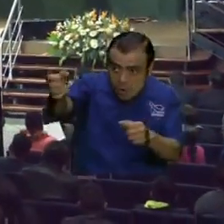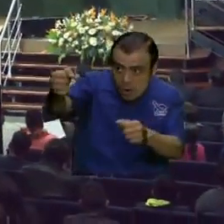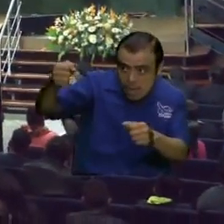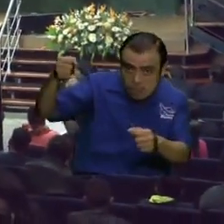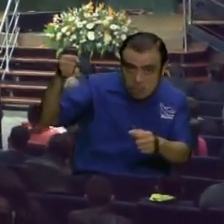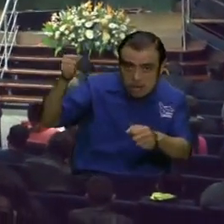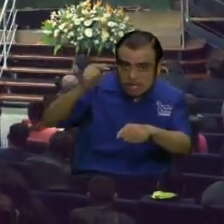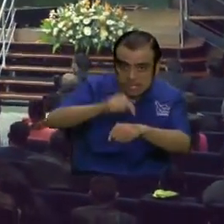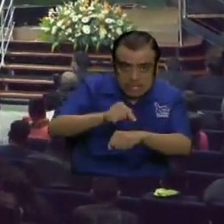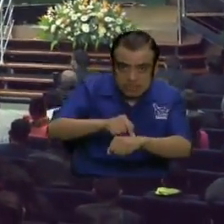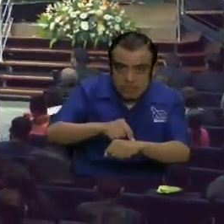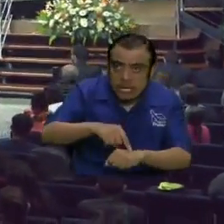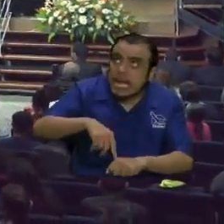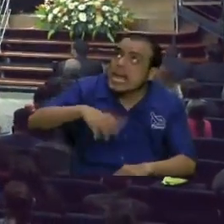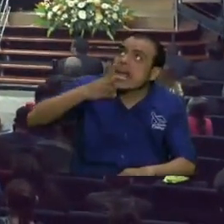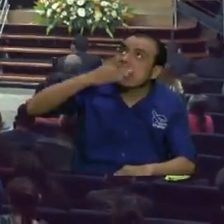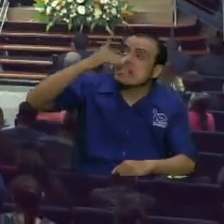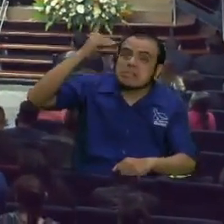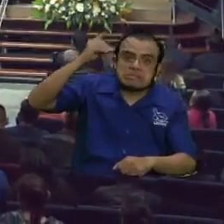¿me están jamás autorizó?